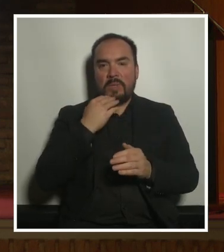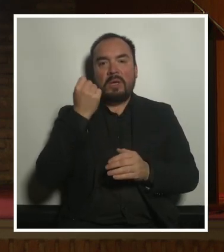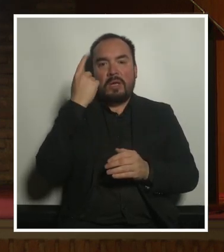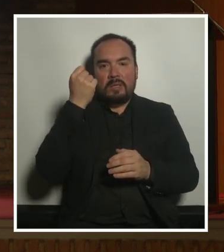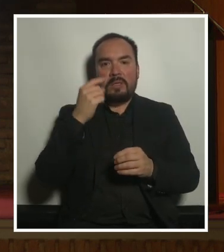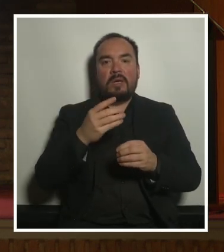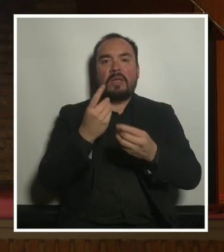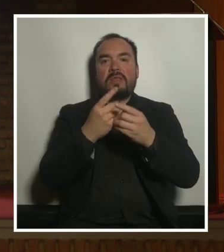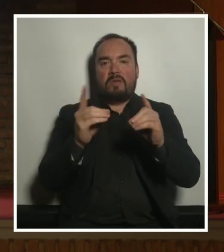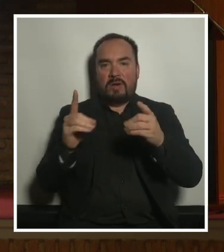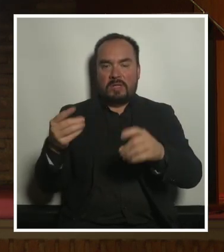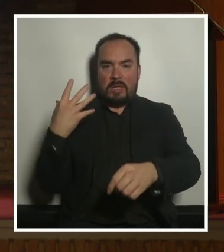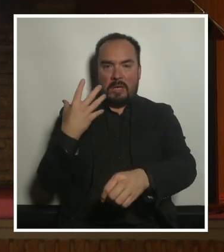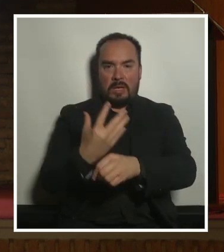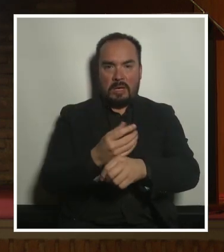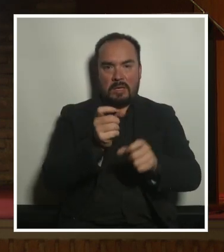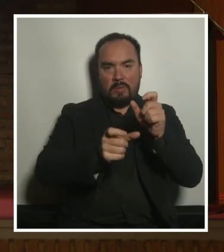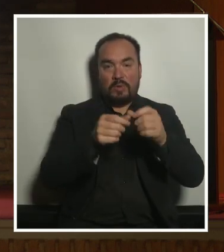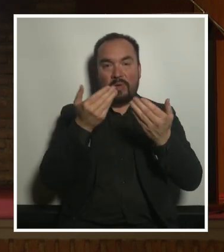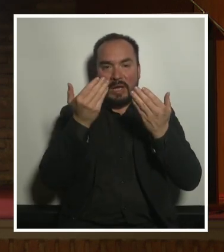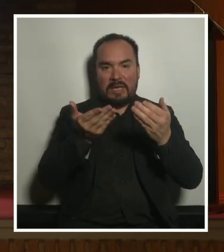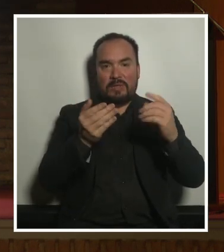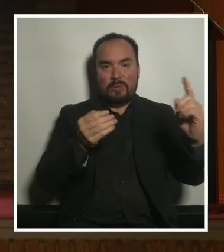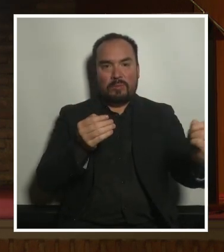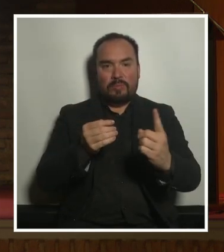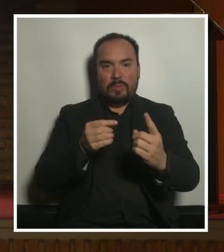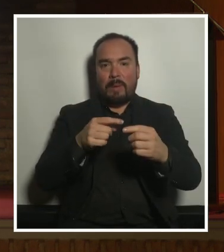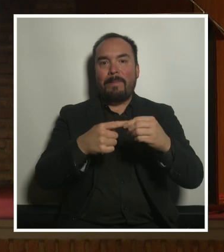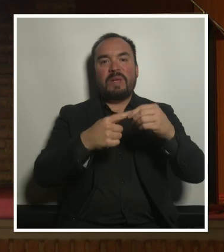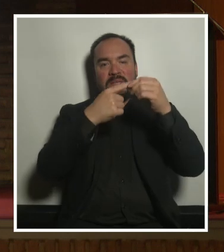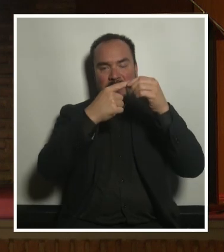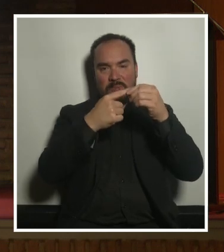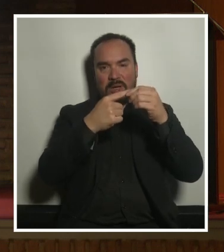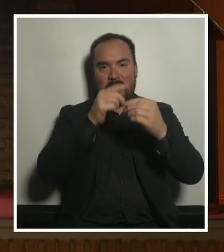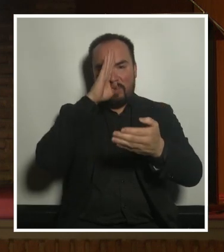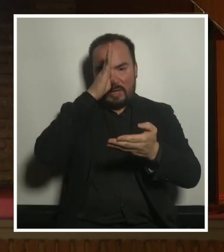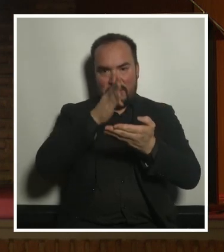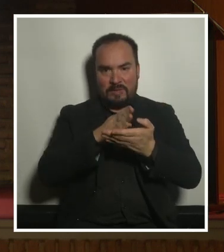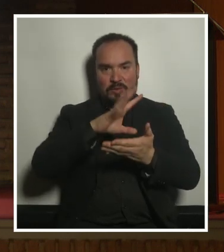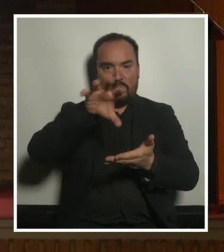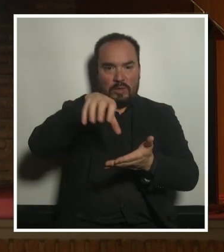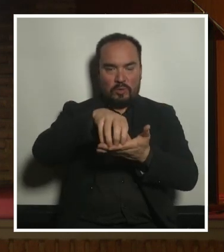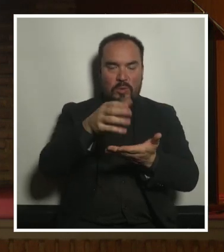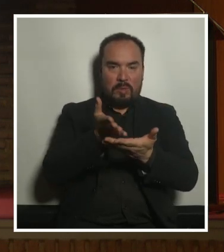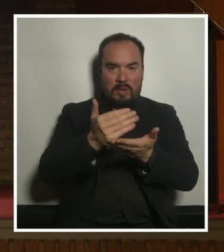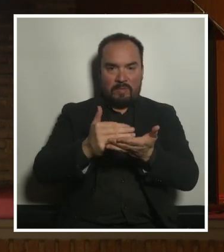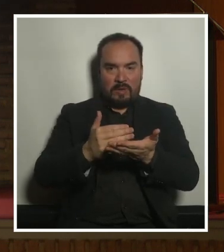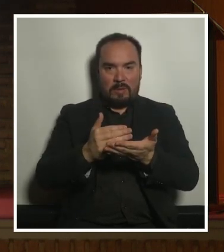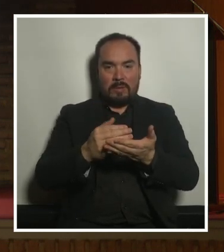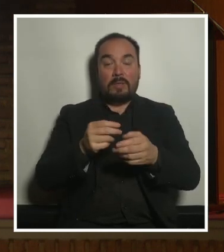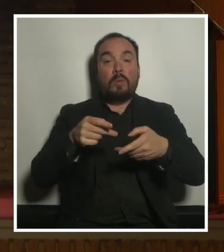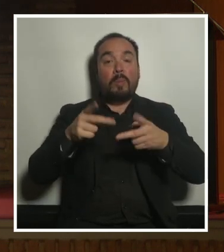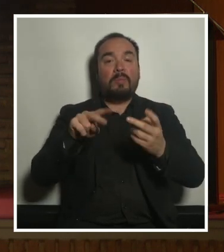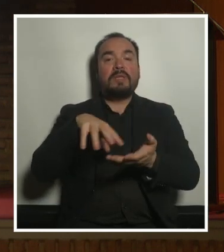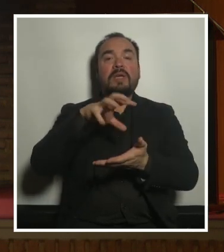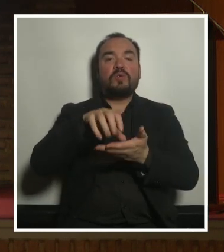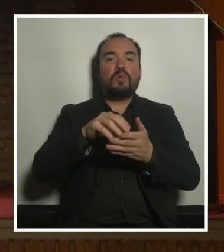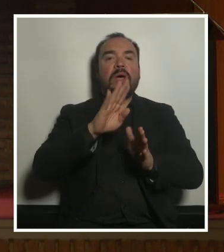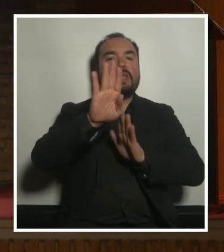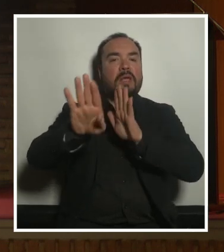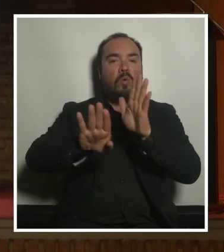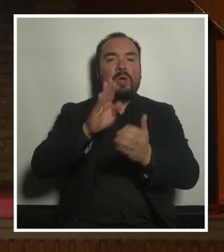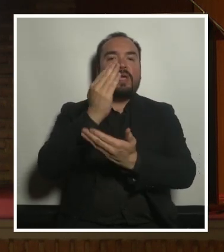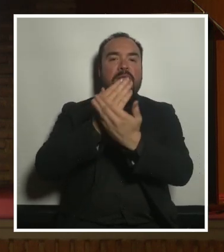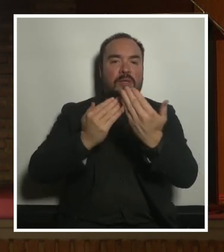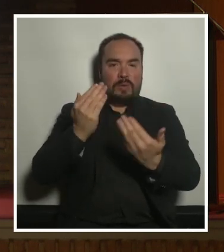de las personas en el centro de las decisiones urbanas y que es una ciudad que te cuida que cuida del entorno que te permite